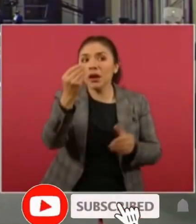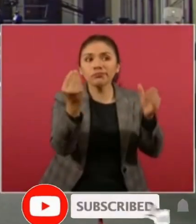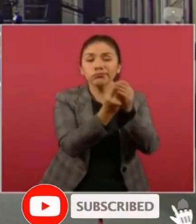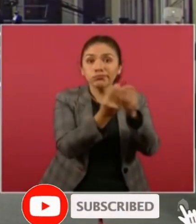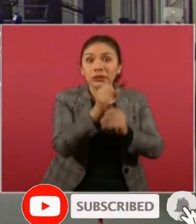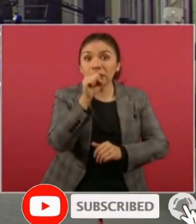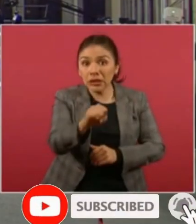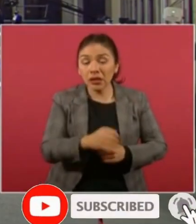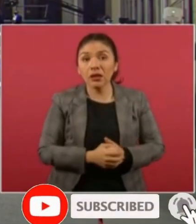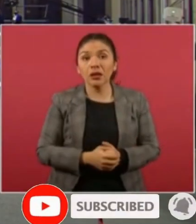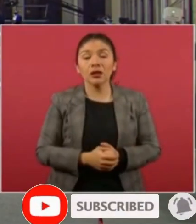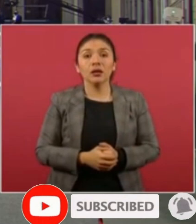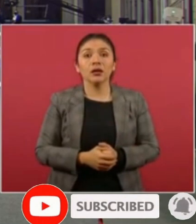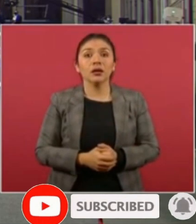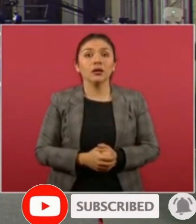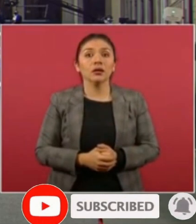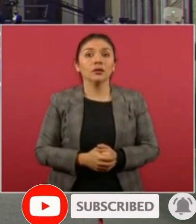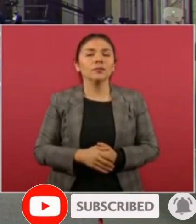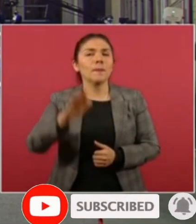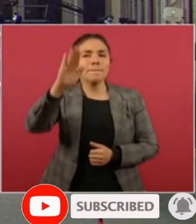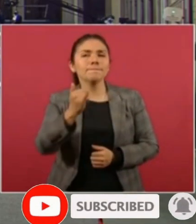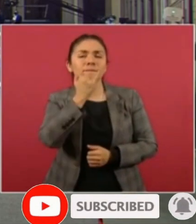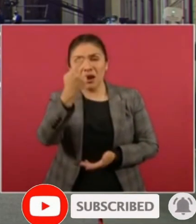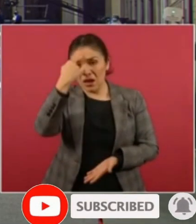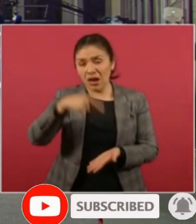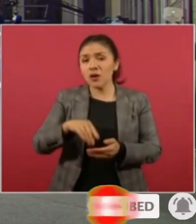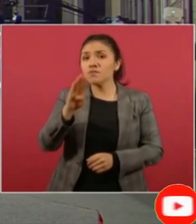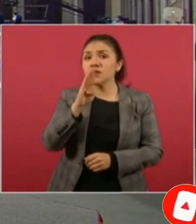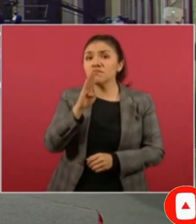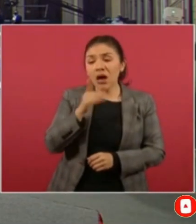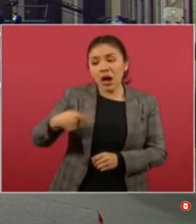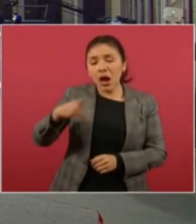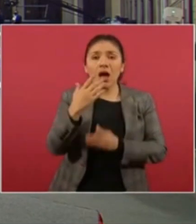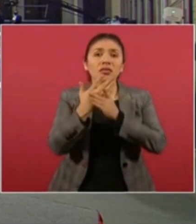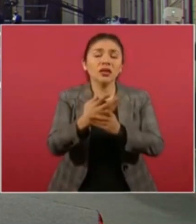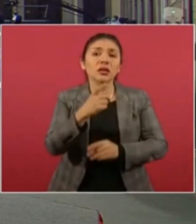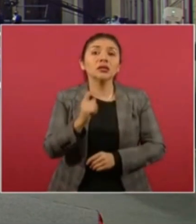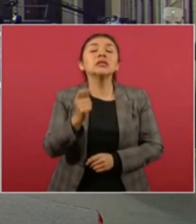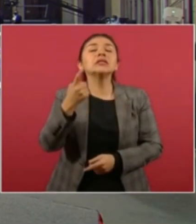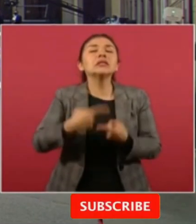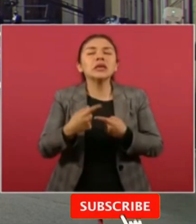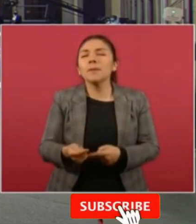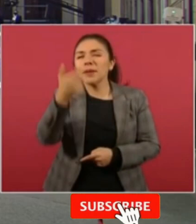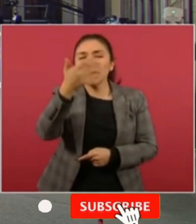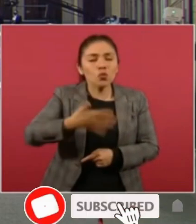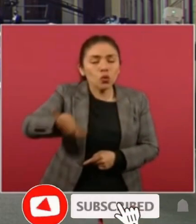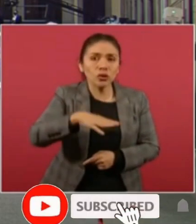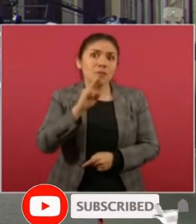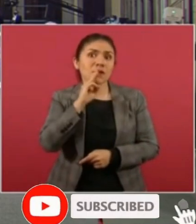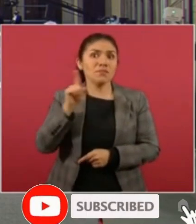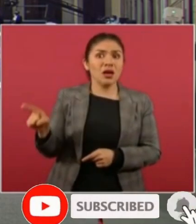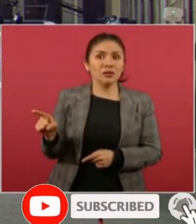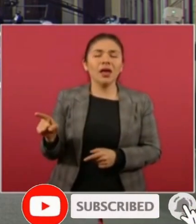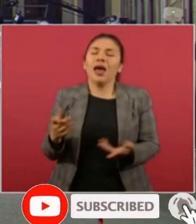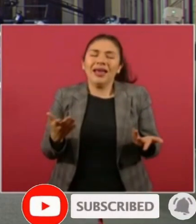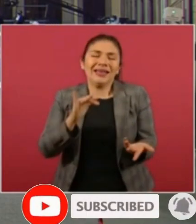Yo creo que las mamás dirían que las búsquedas empiezan con las mamás. Sí. Pero sí, sí, no, claro, desde luego.